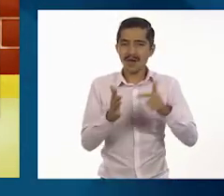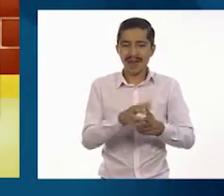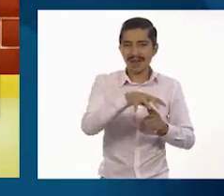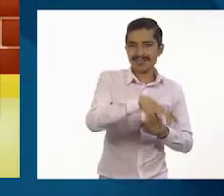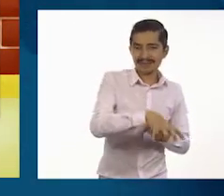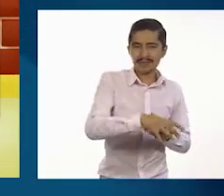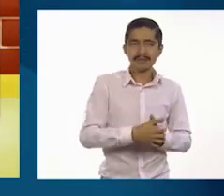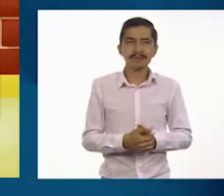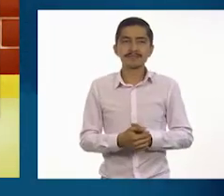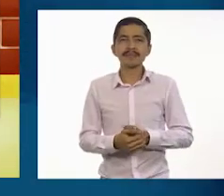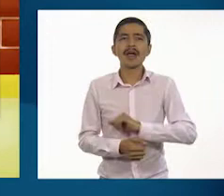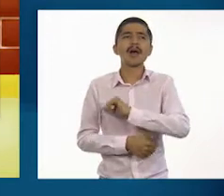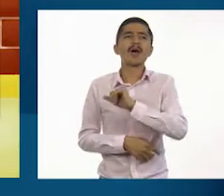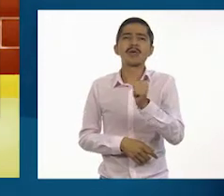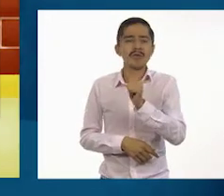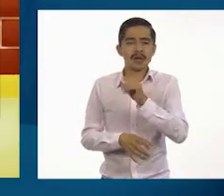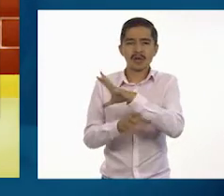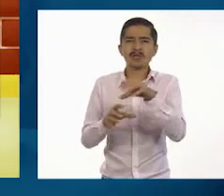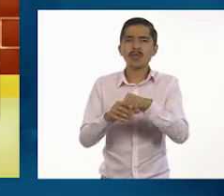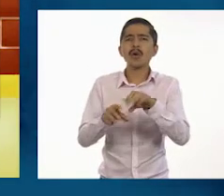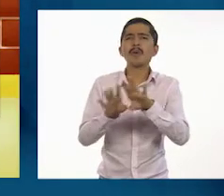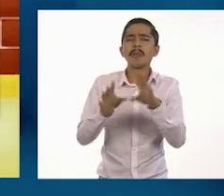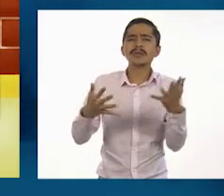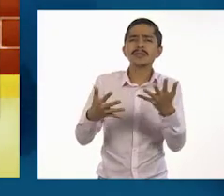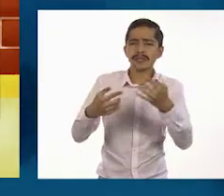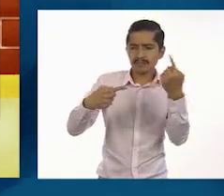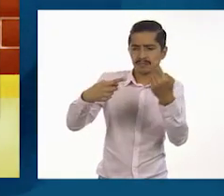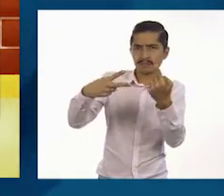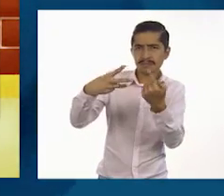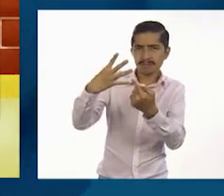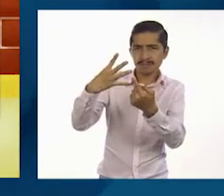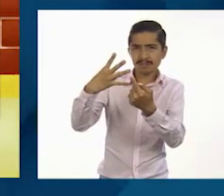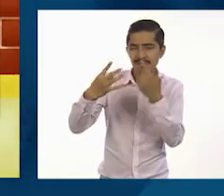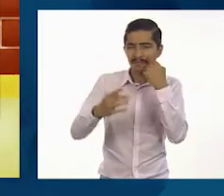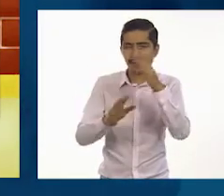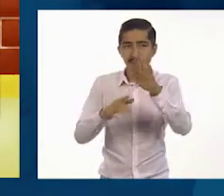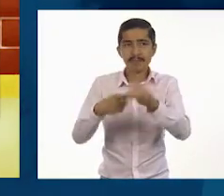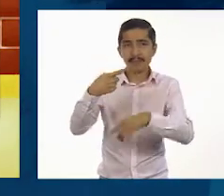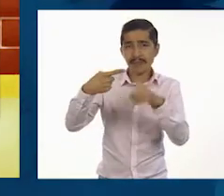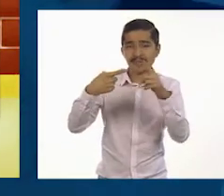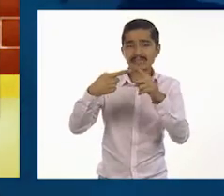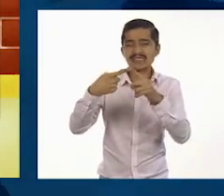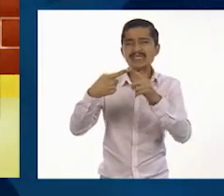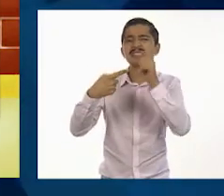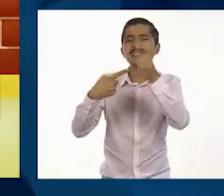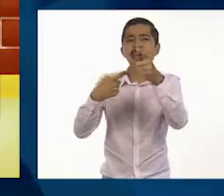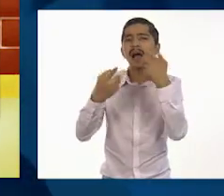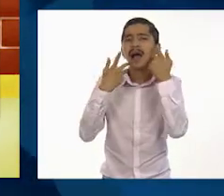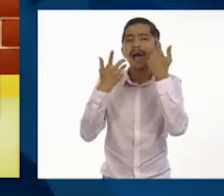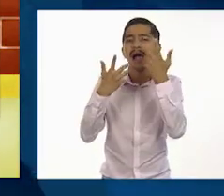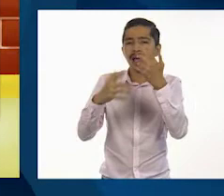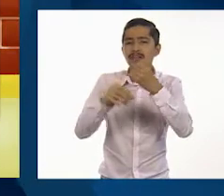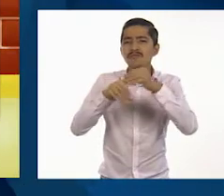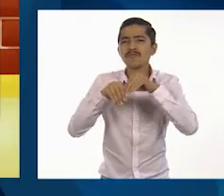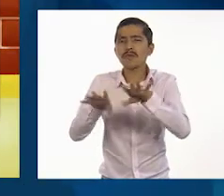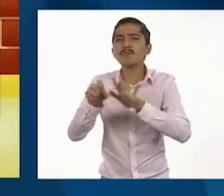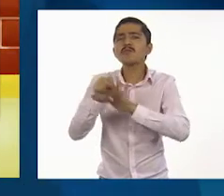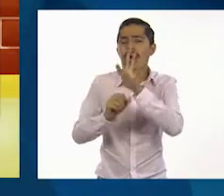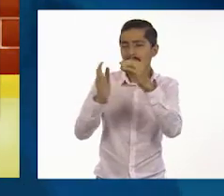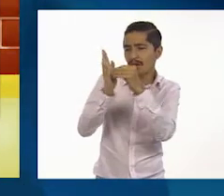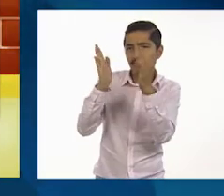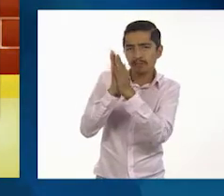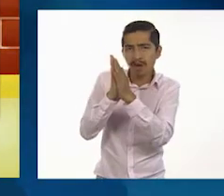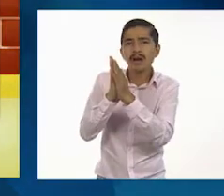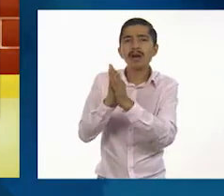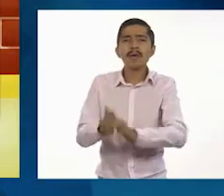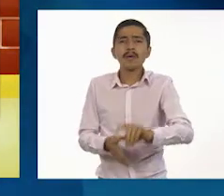Pasos para todos los boletines. 1. Decidir qué aparecerá en la publicación y cuánto